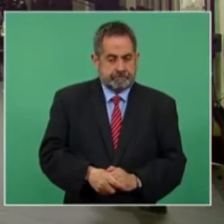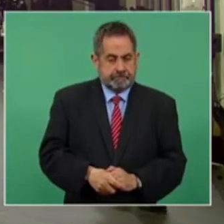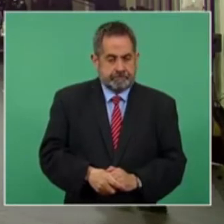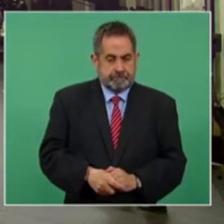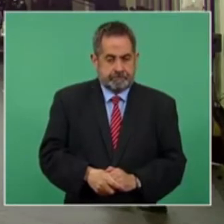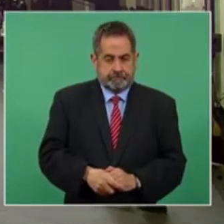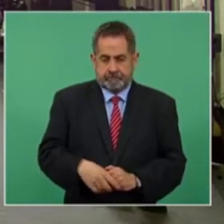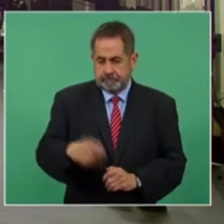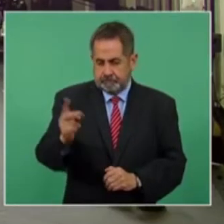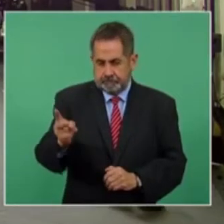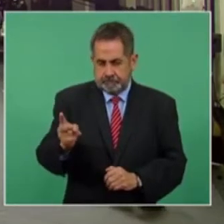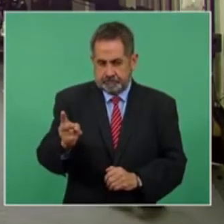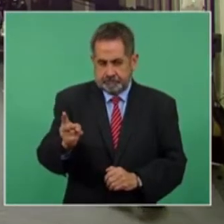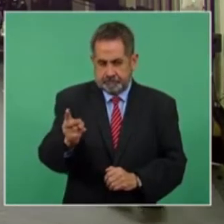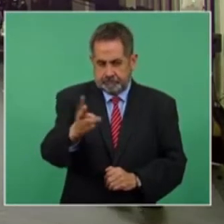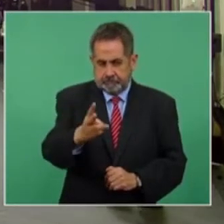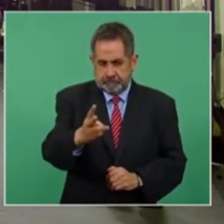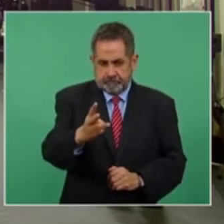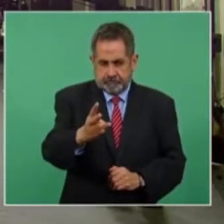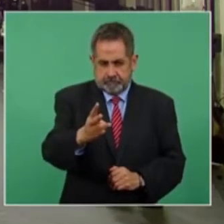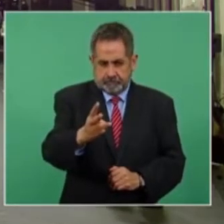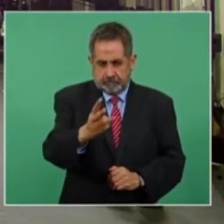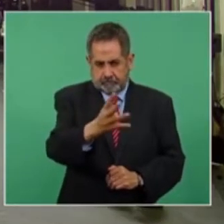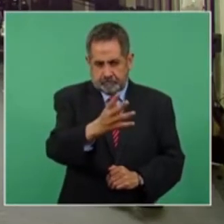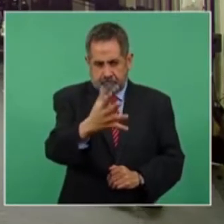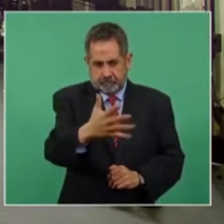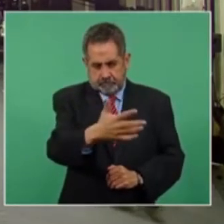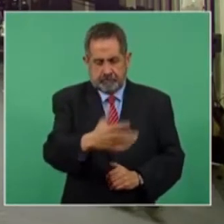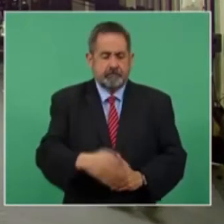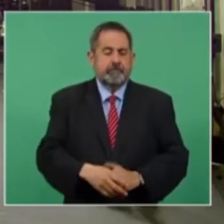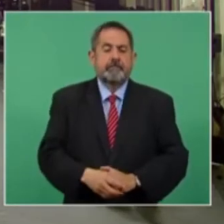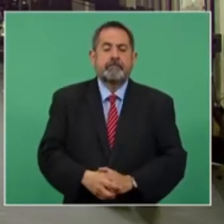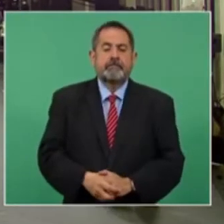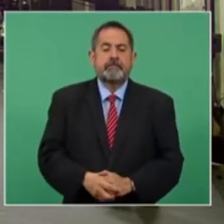Dos, tres, cuatro, cinco.